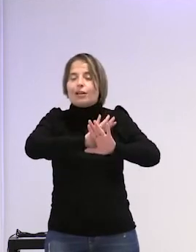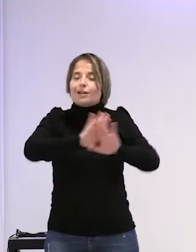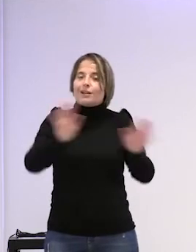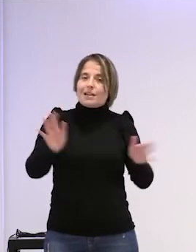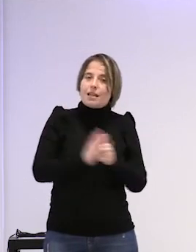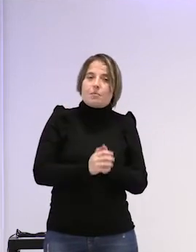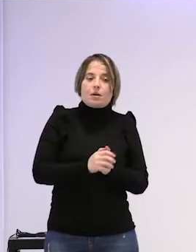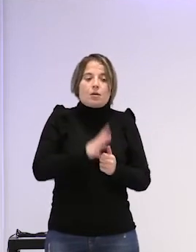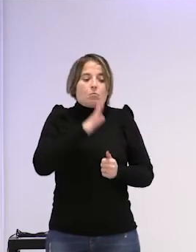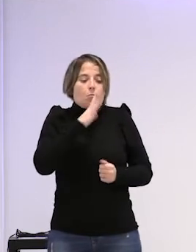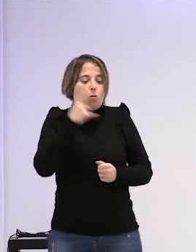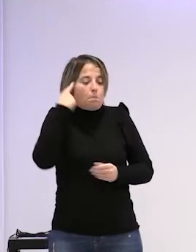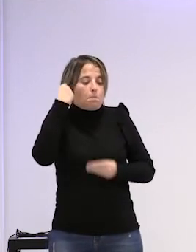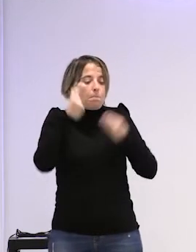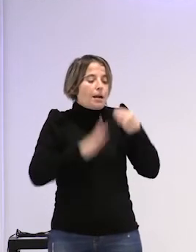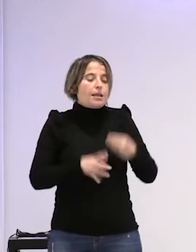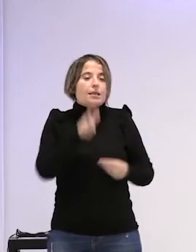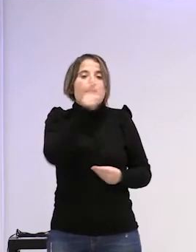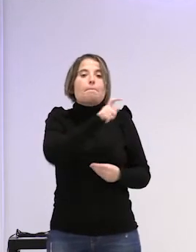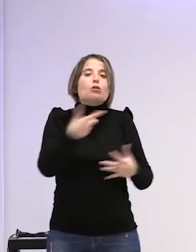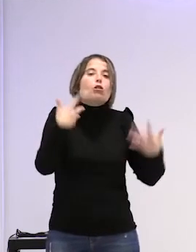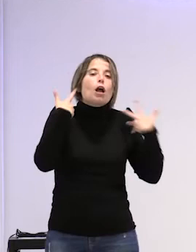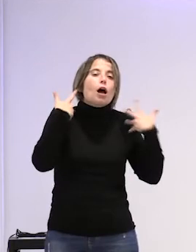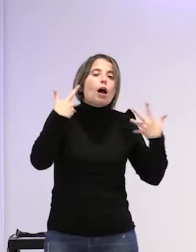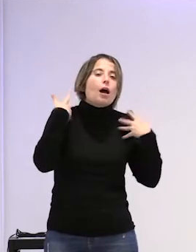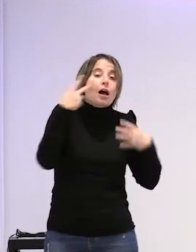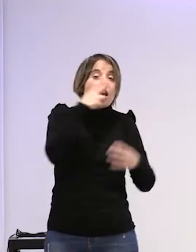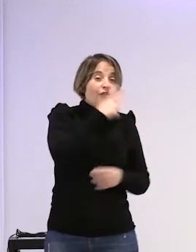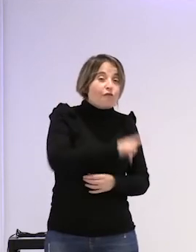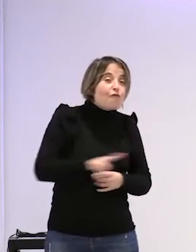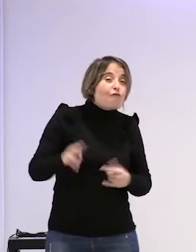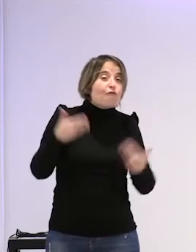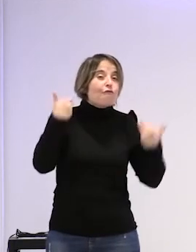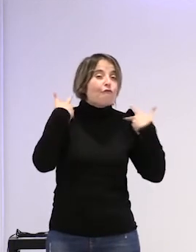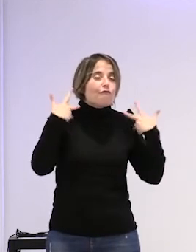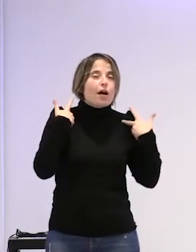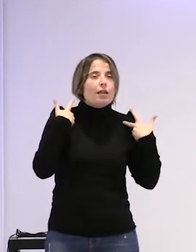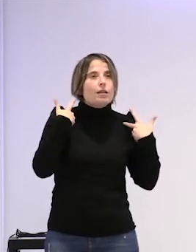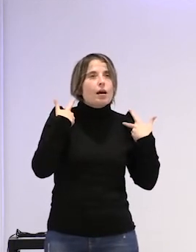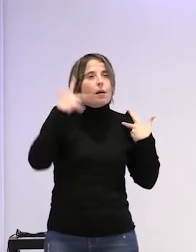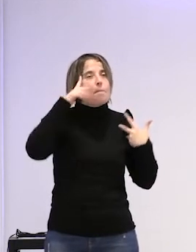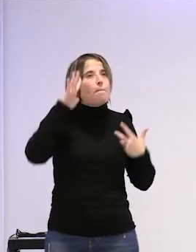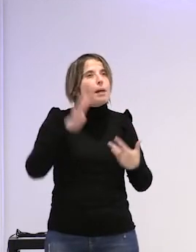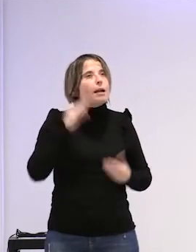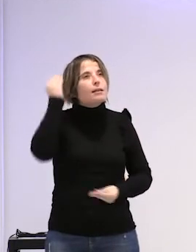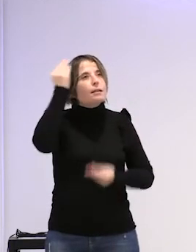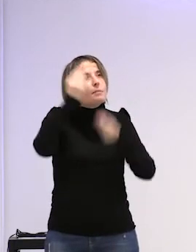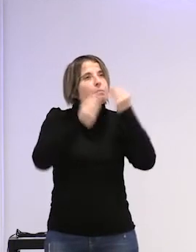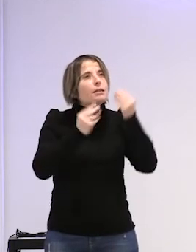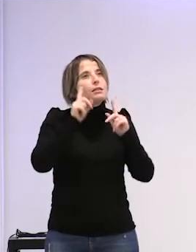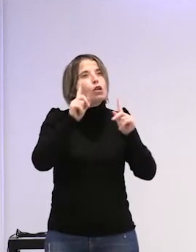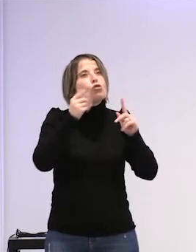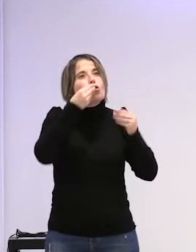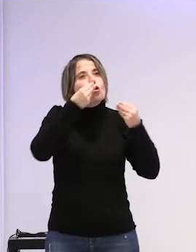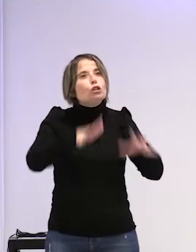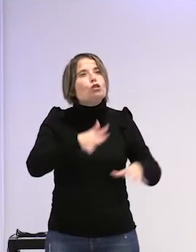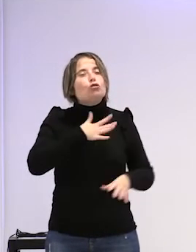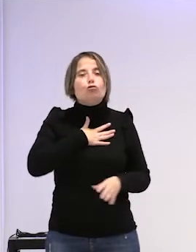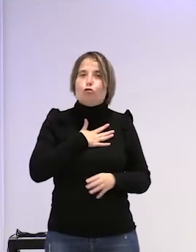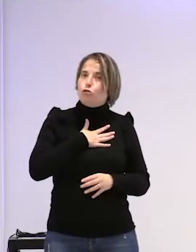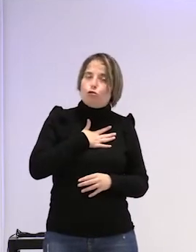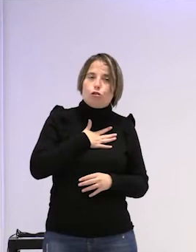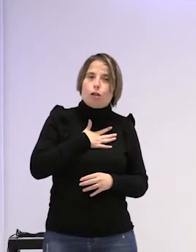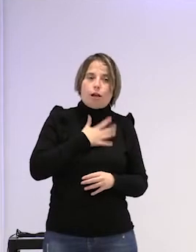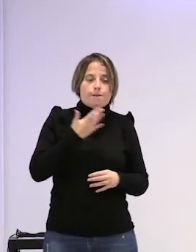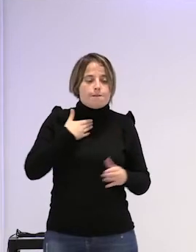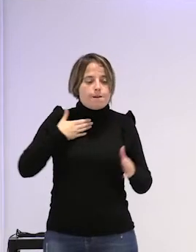se ha presentado que la persona que ha sufrido abusos sexuales de la infancia no nos podemos pensar más allá de nuestra propia historia no podemos